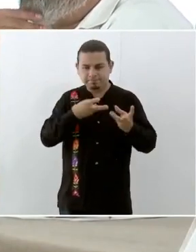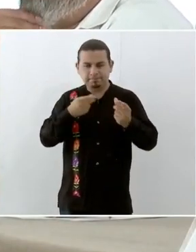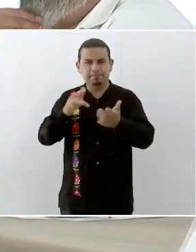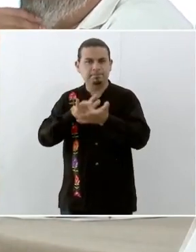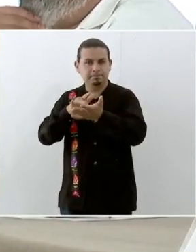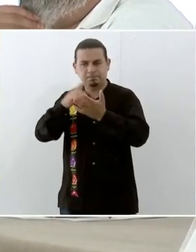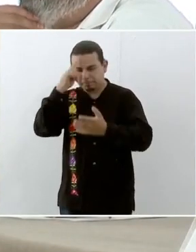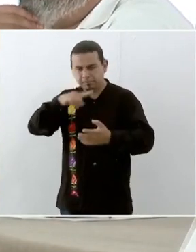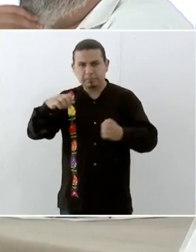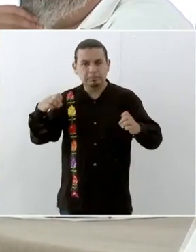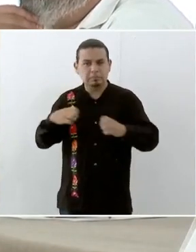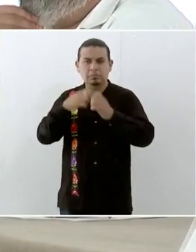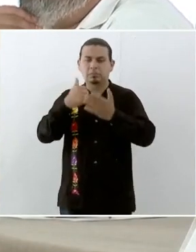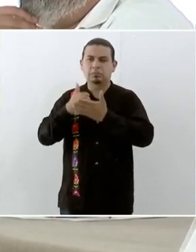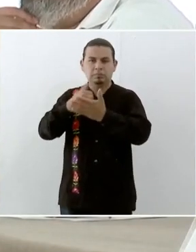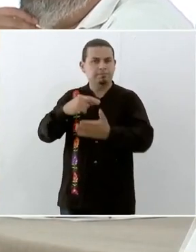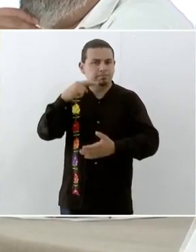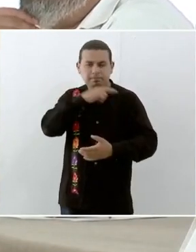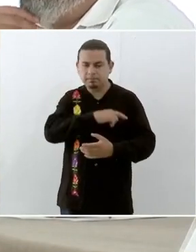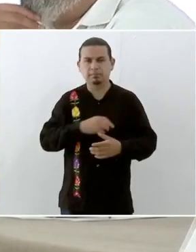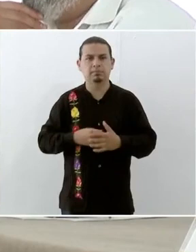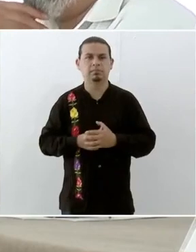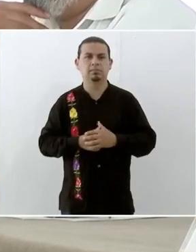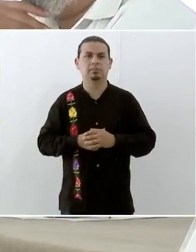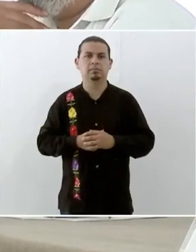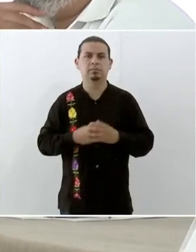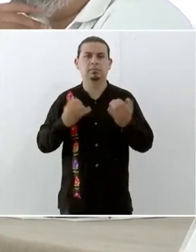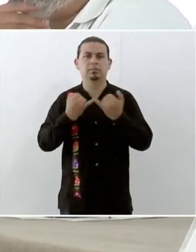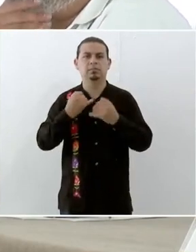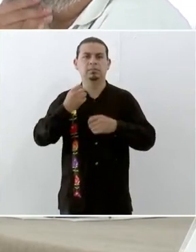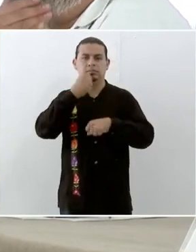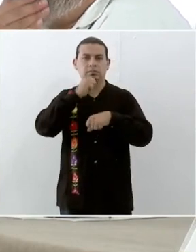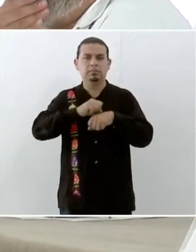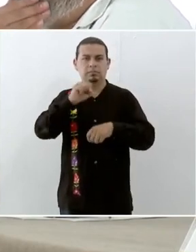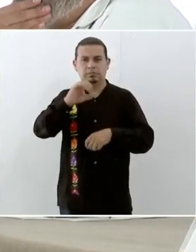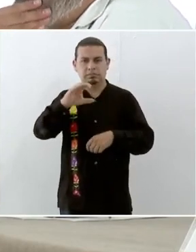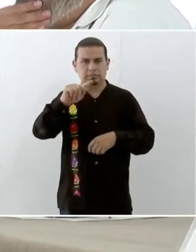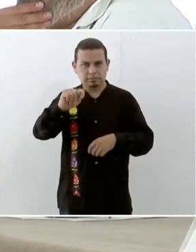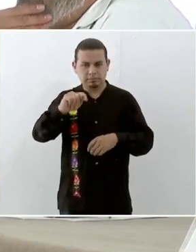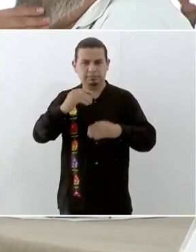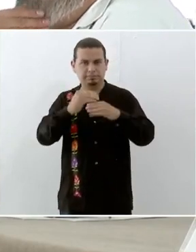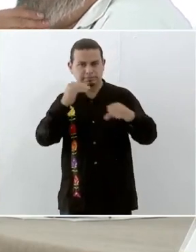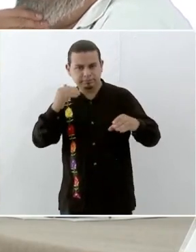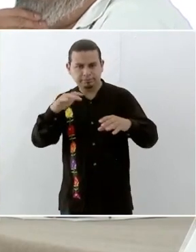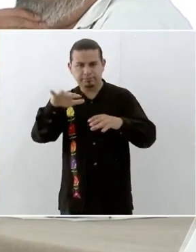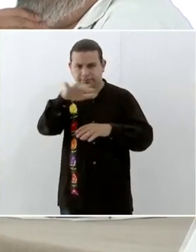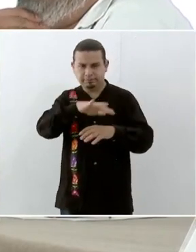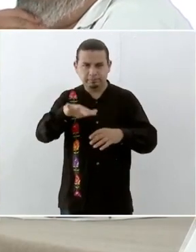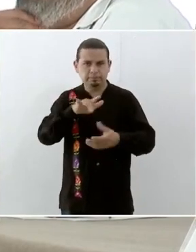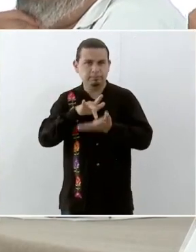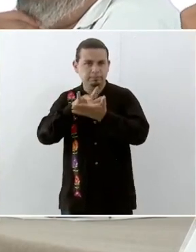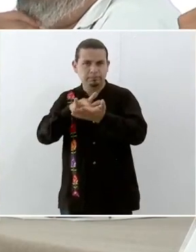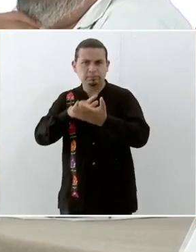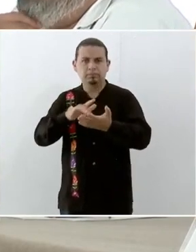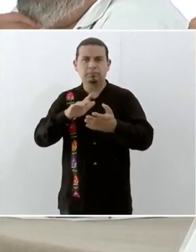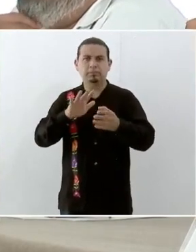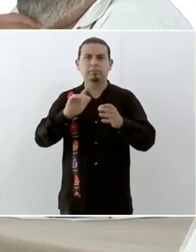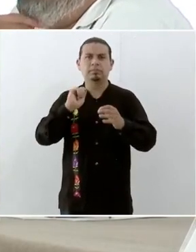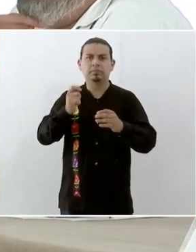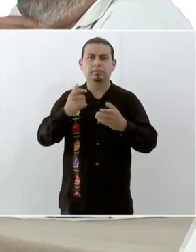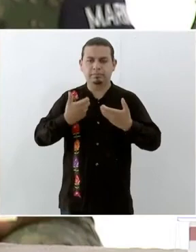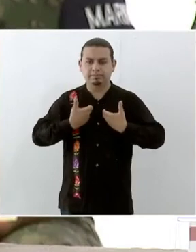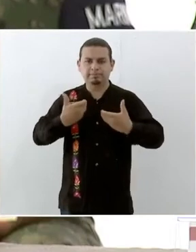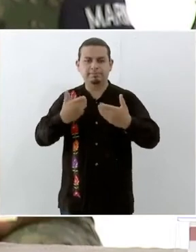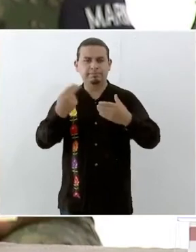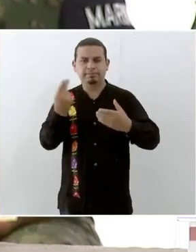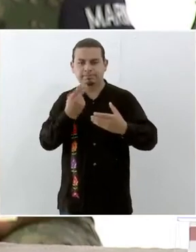También hay apoyos parciales inmediatos de la Secretaría de Infraestructura, Comunicaciones y Transportes que permiten liberar las vías de